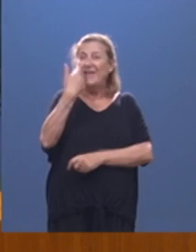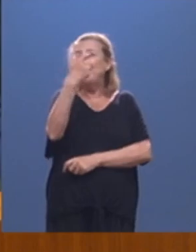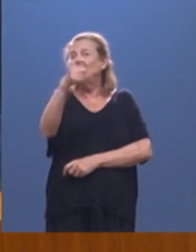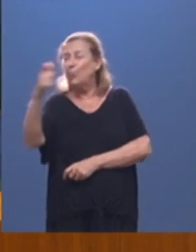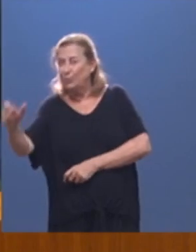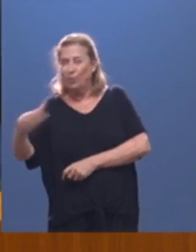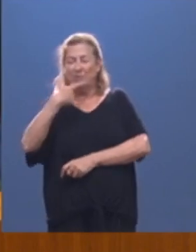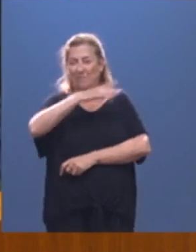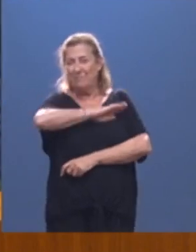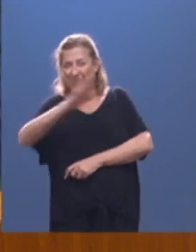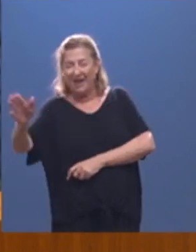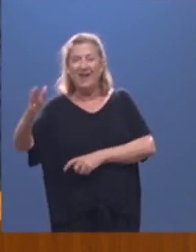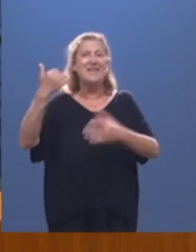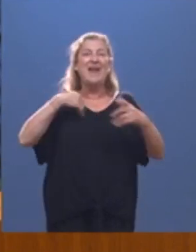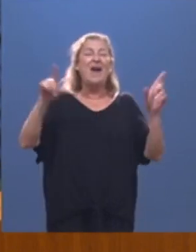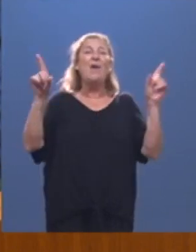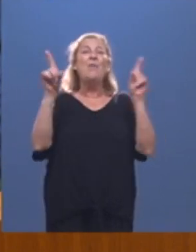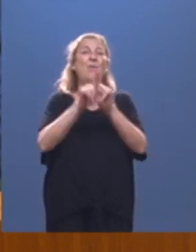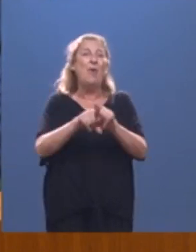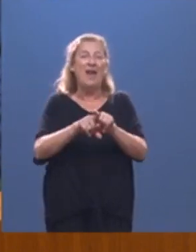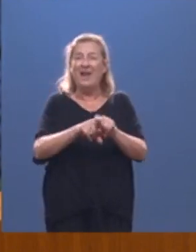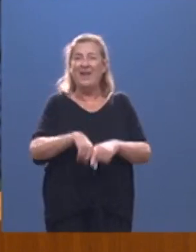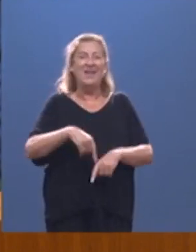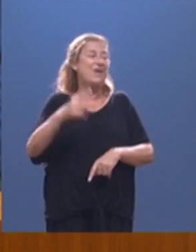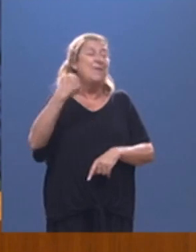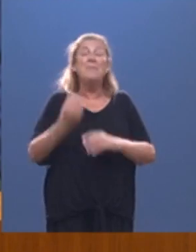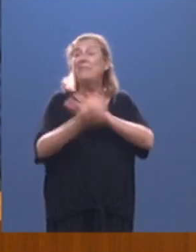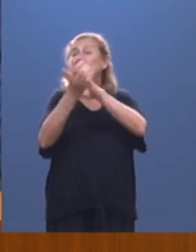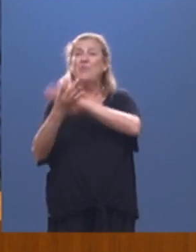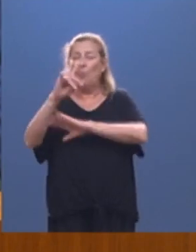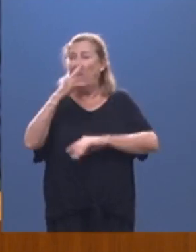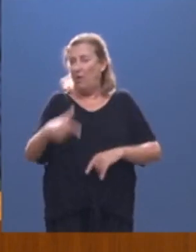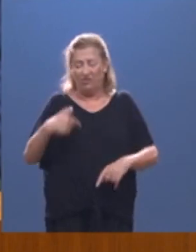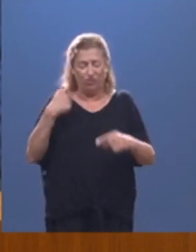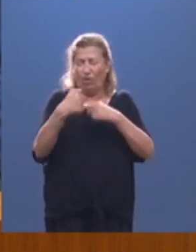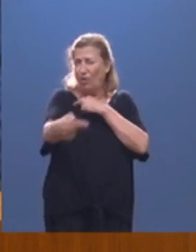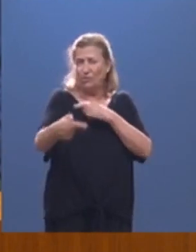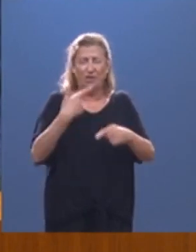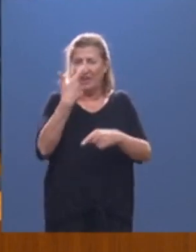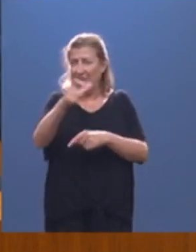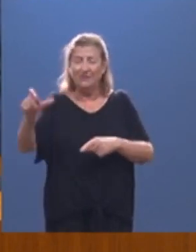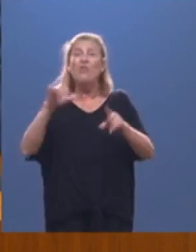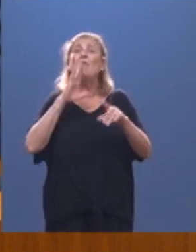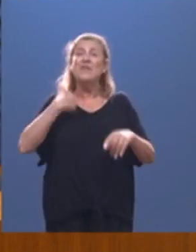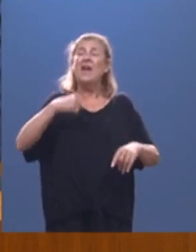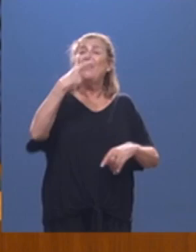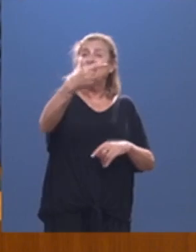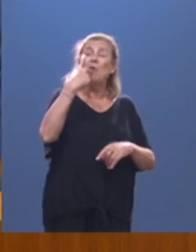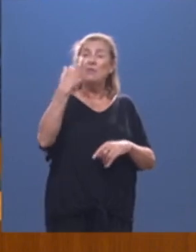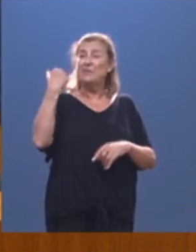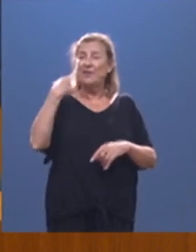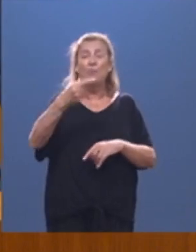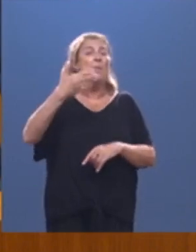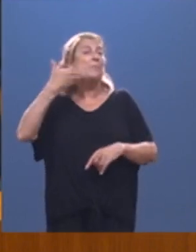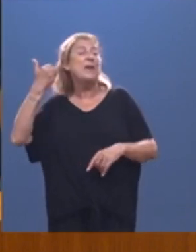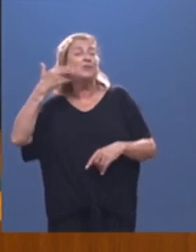descalificaciones han dejado de ser inusuales para convertirse en nuestro día a día. Donde, como ya le dije hace un año, se presume de las